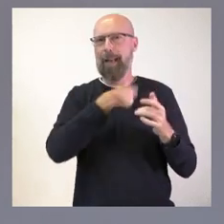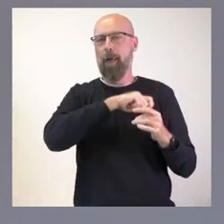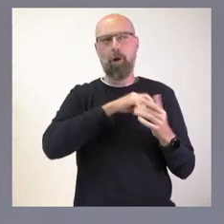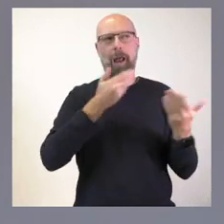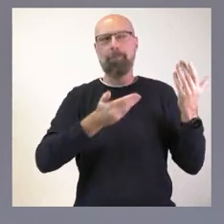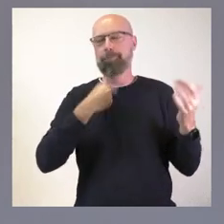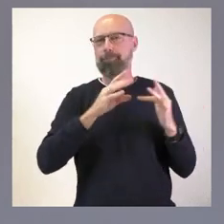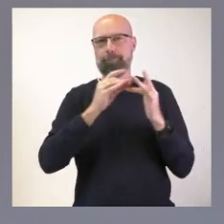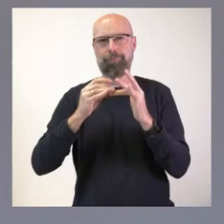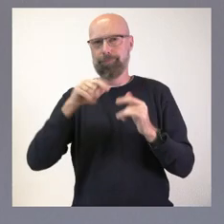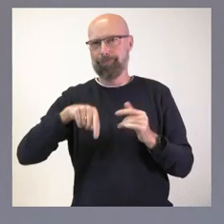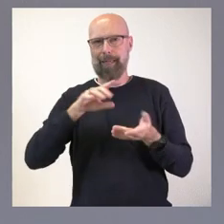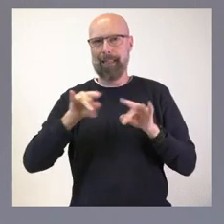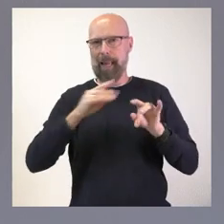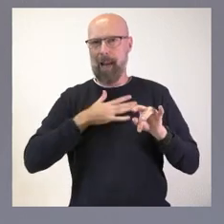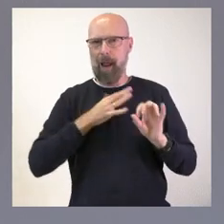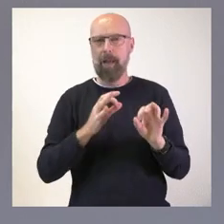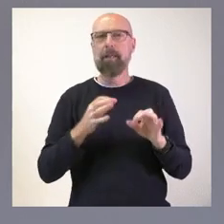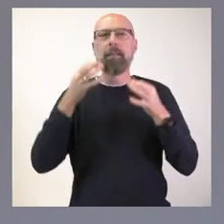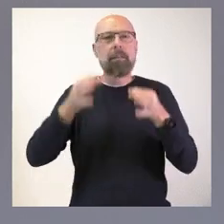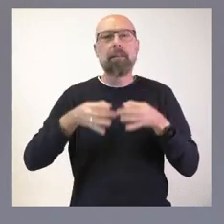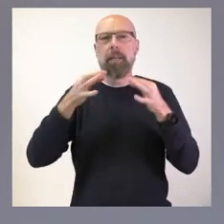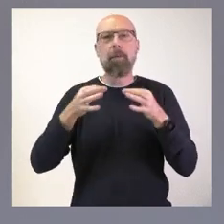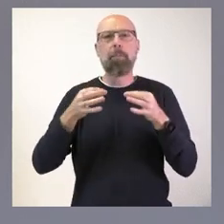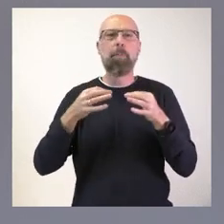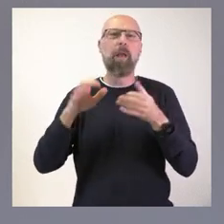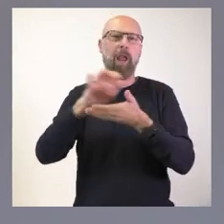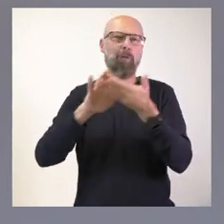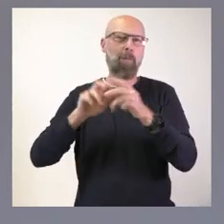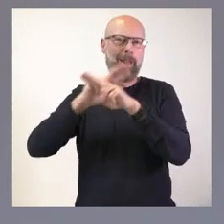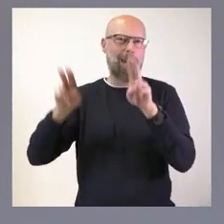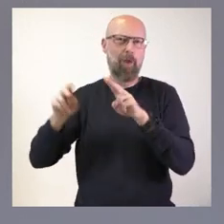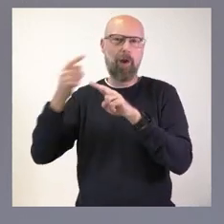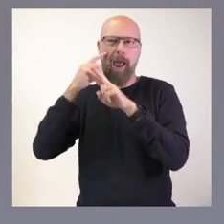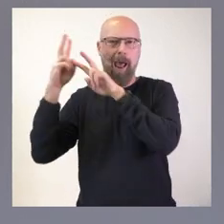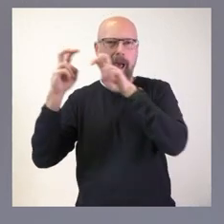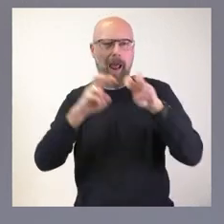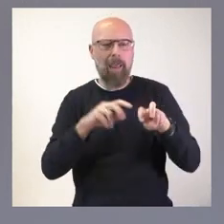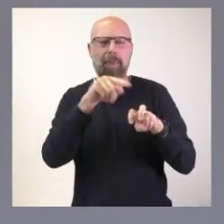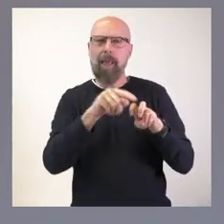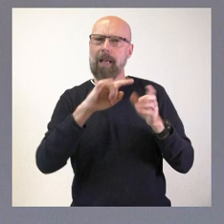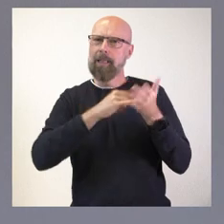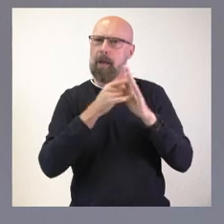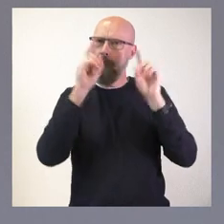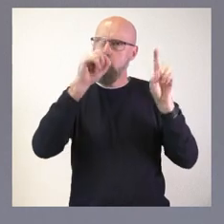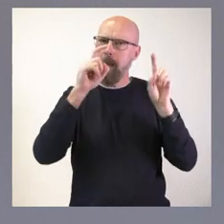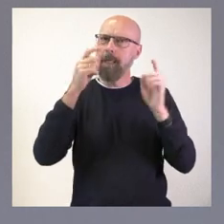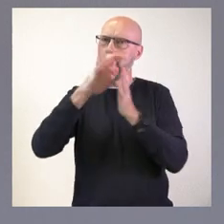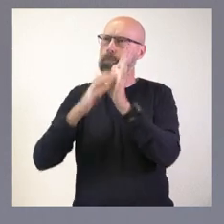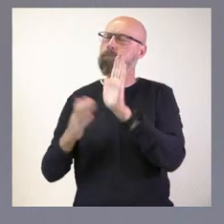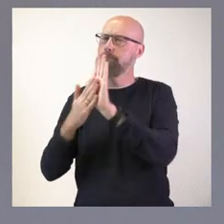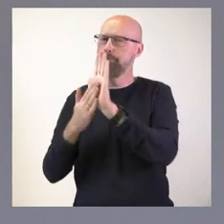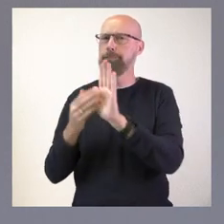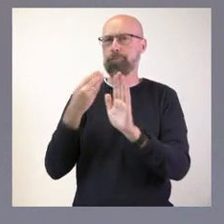que se ve siempre a través de los principales informes internacionales que analizan nuestro sistema educativo y que se ve también